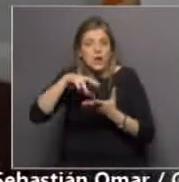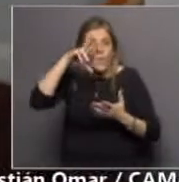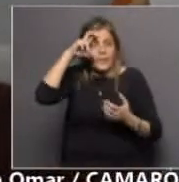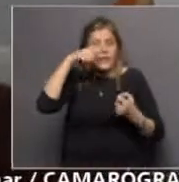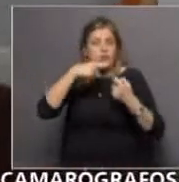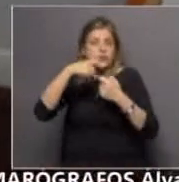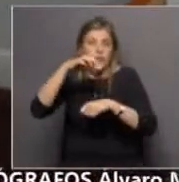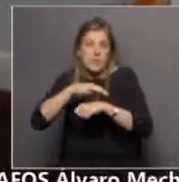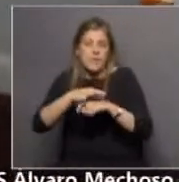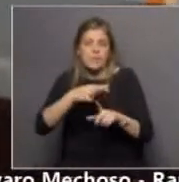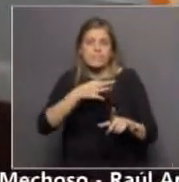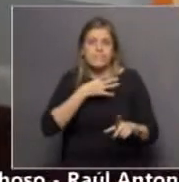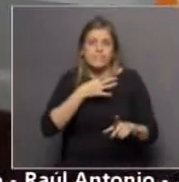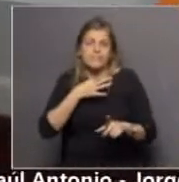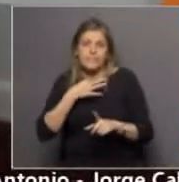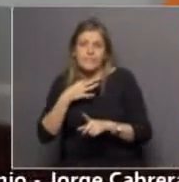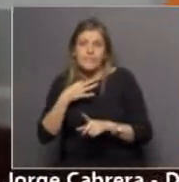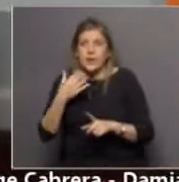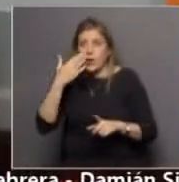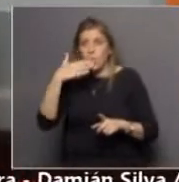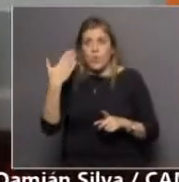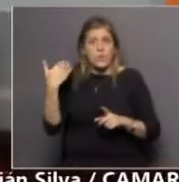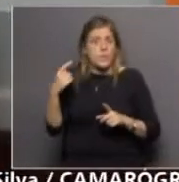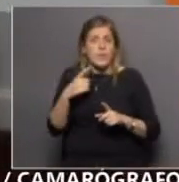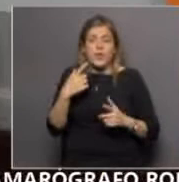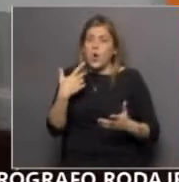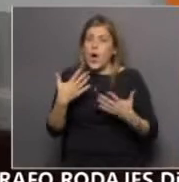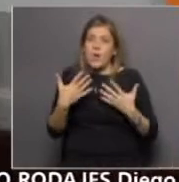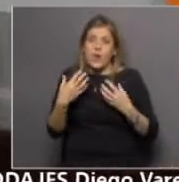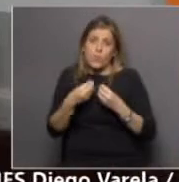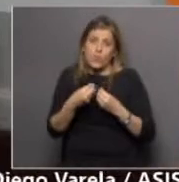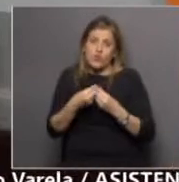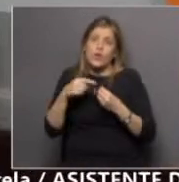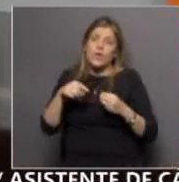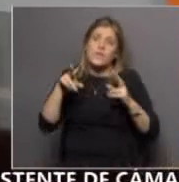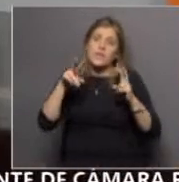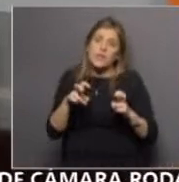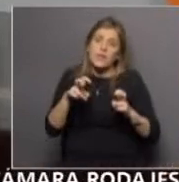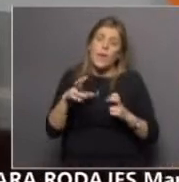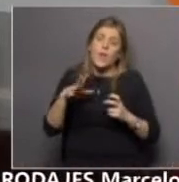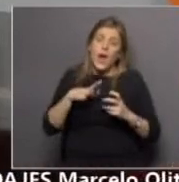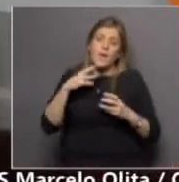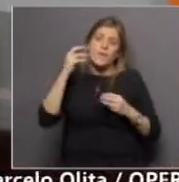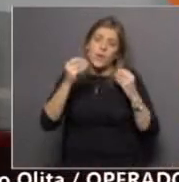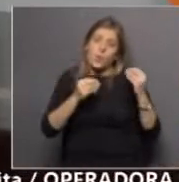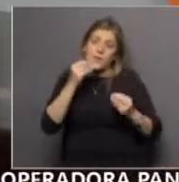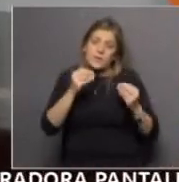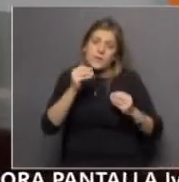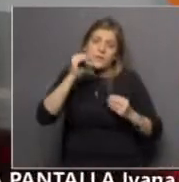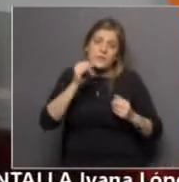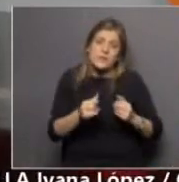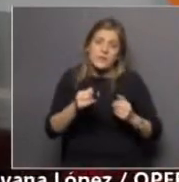algo de lo que últimamente en estos días no se habla tanto pero que sigue presente realmente hay una